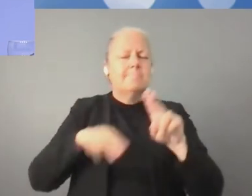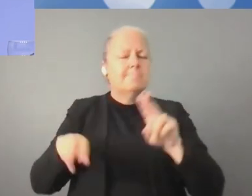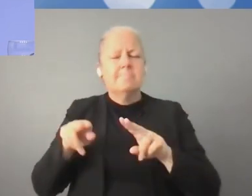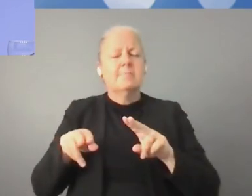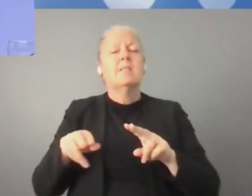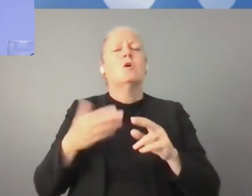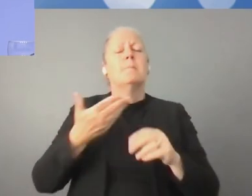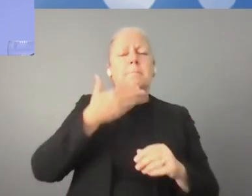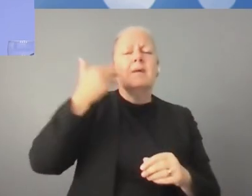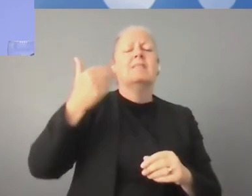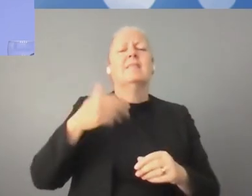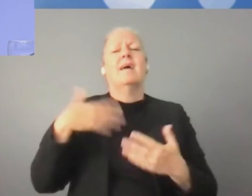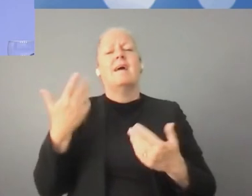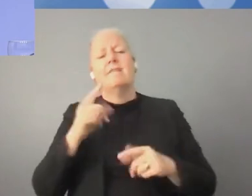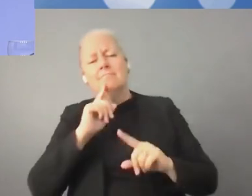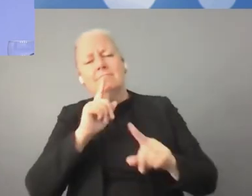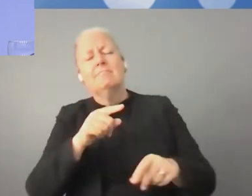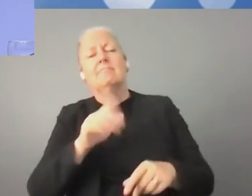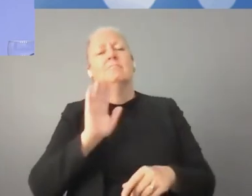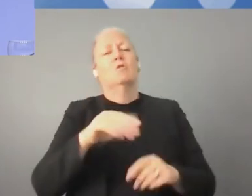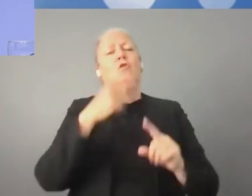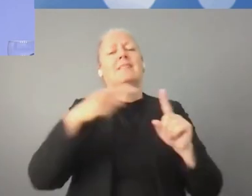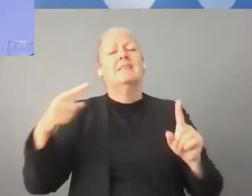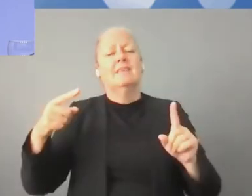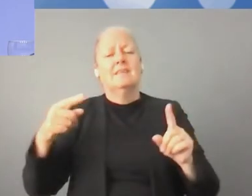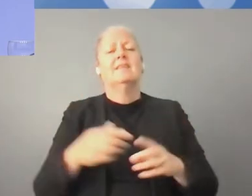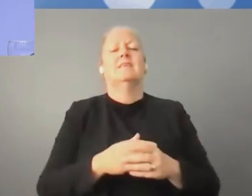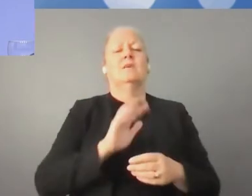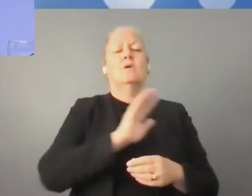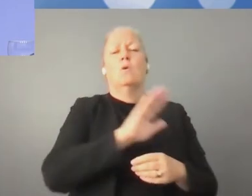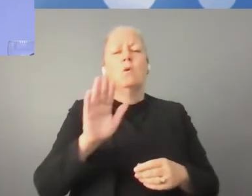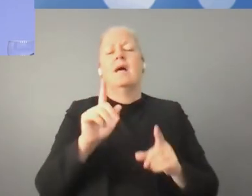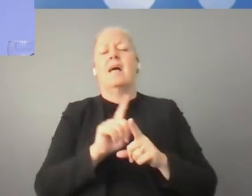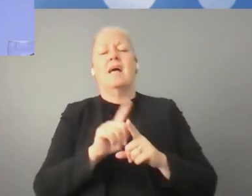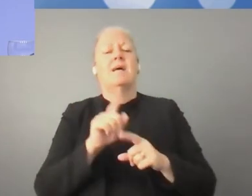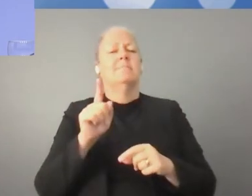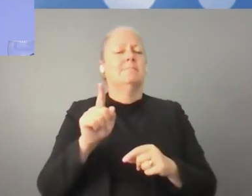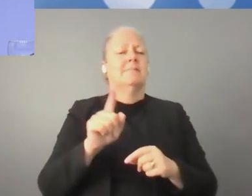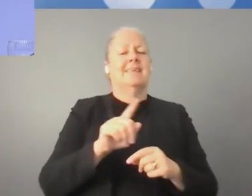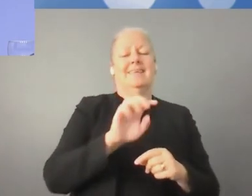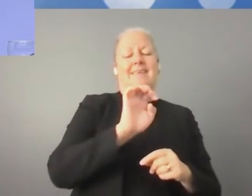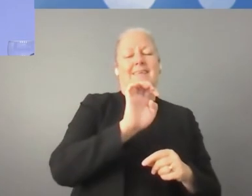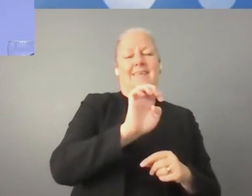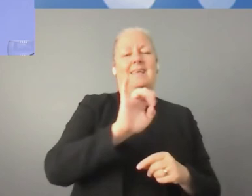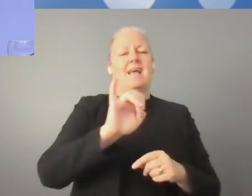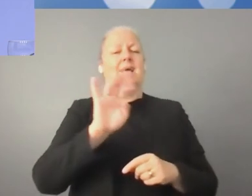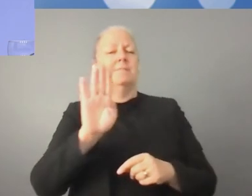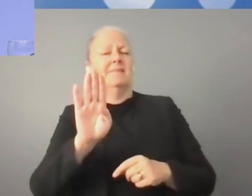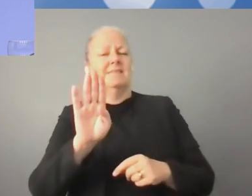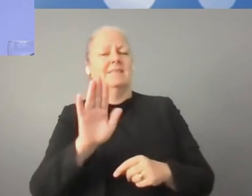ya que el mundo que nos espera es ya un mundo digital. El próximo año